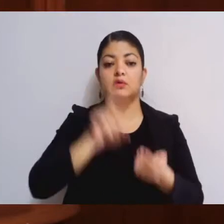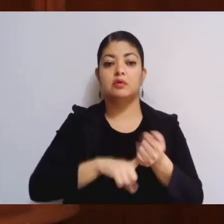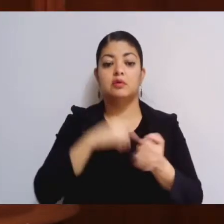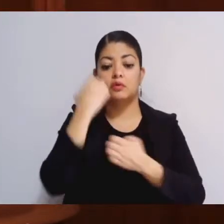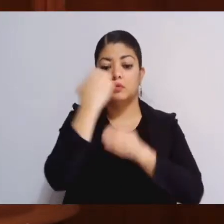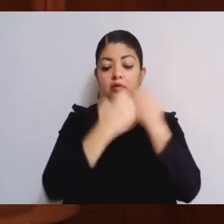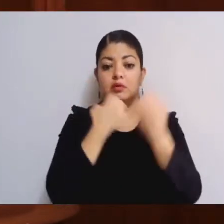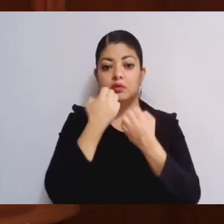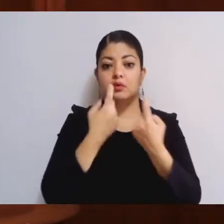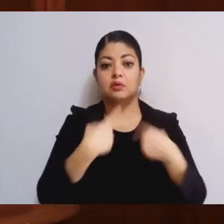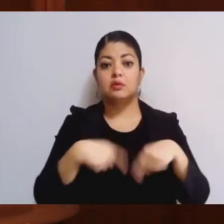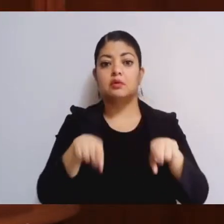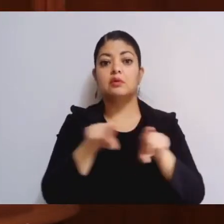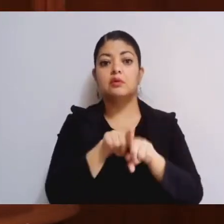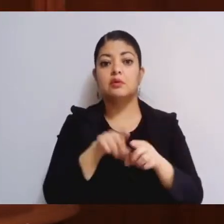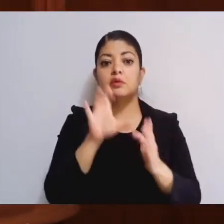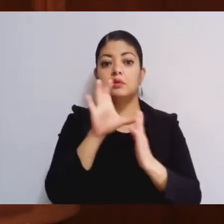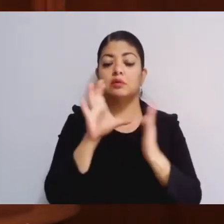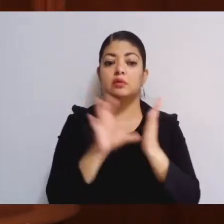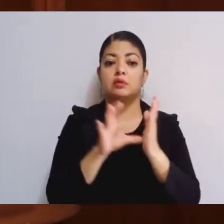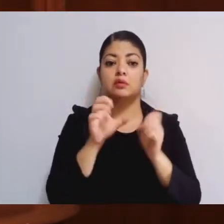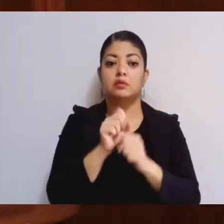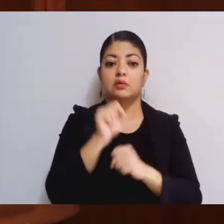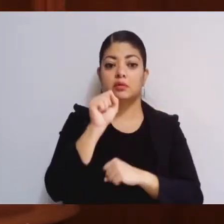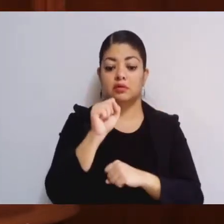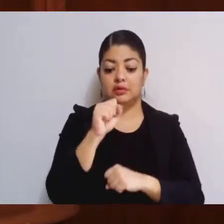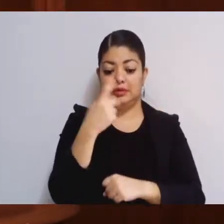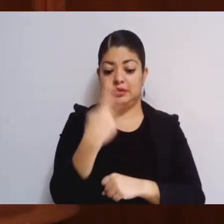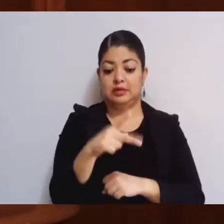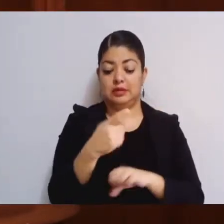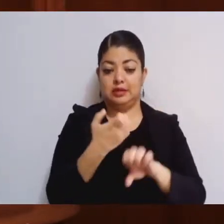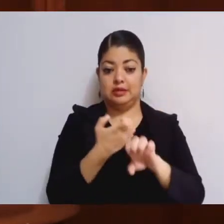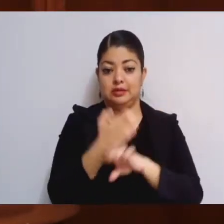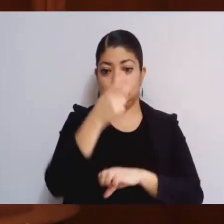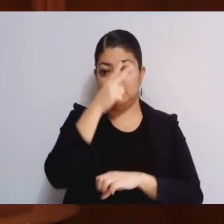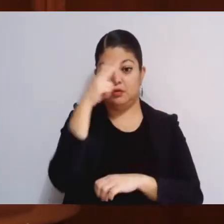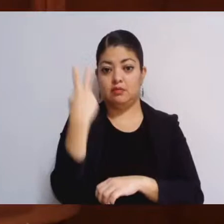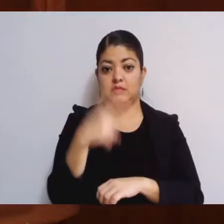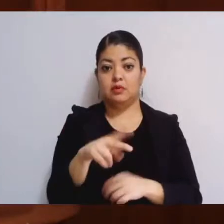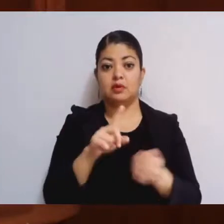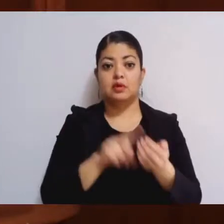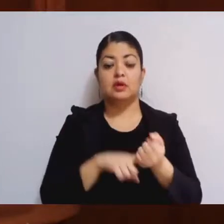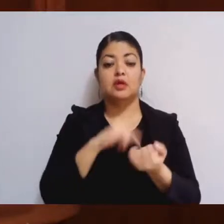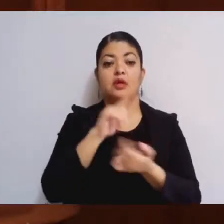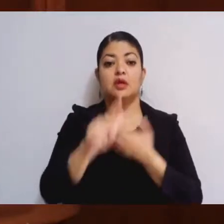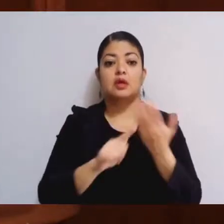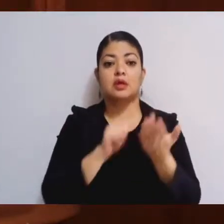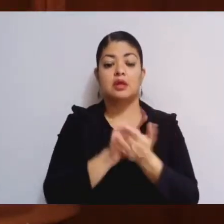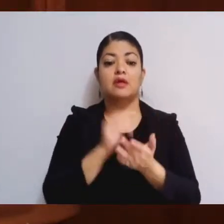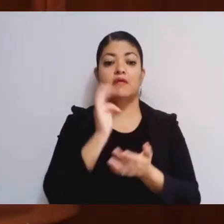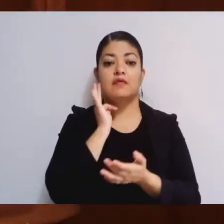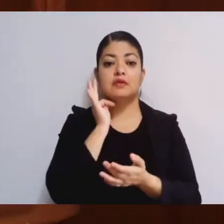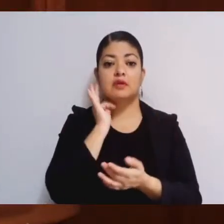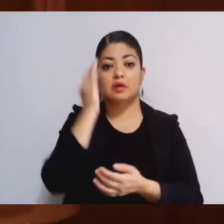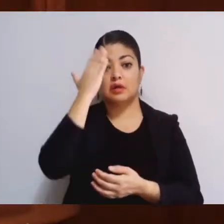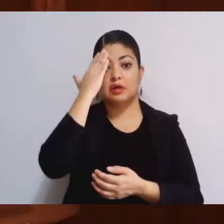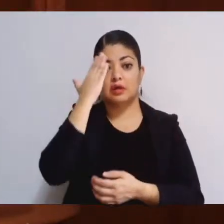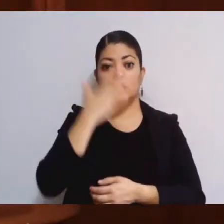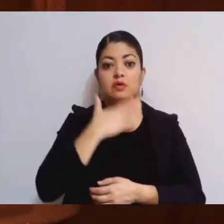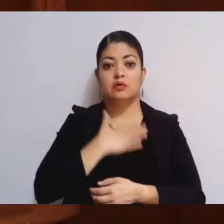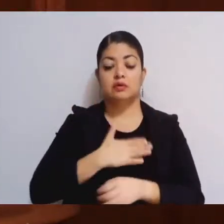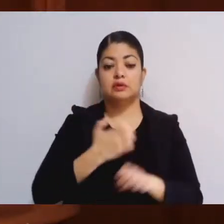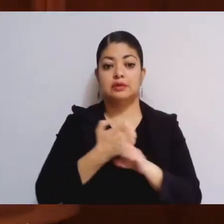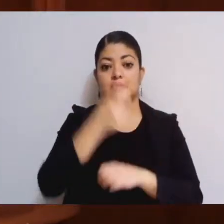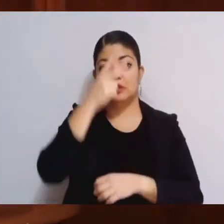dispuesto en la Constitución Política del Estado Libre y Soberano de México y en la Ley de la Fiscalía General de Justicia del Estado